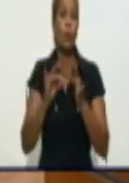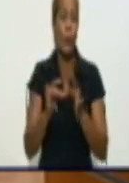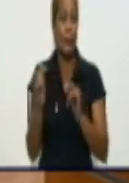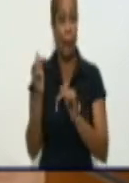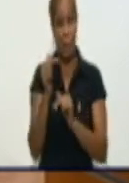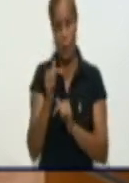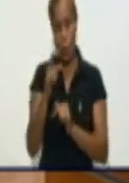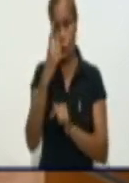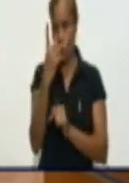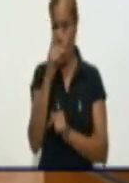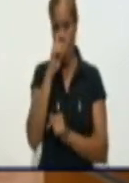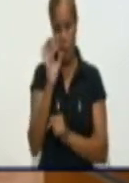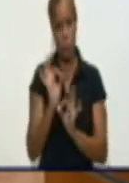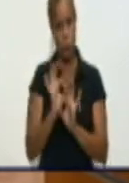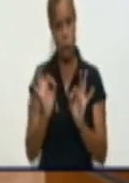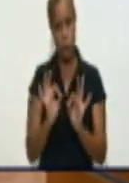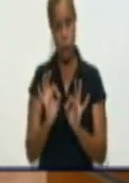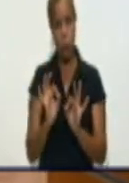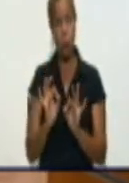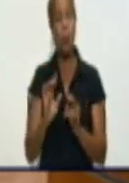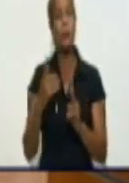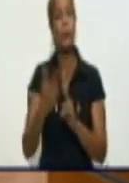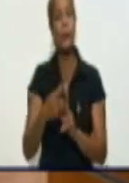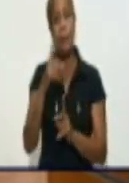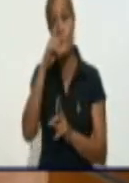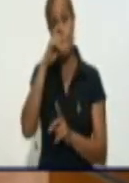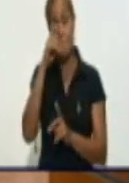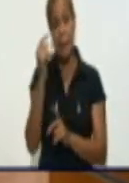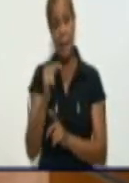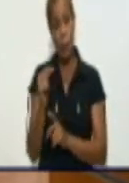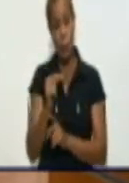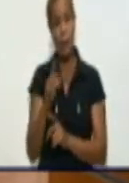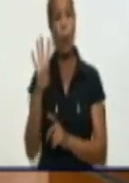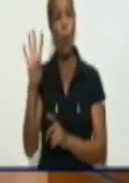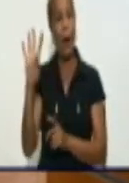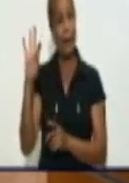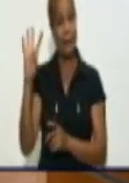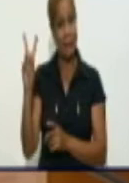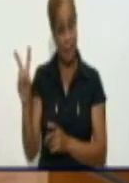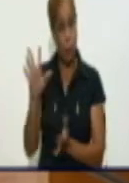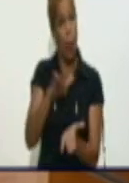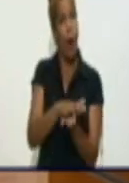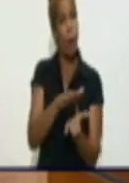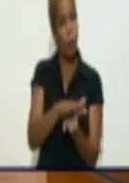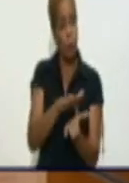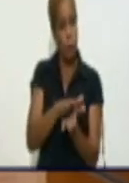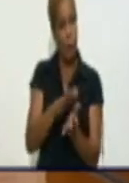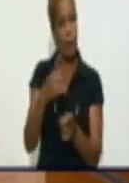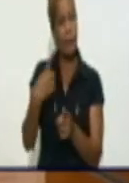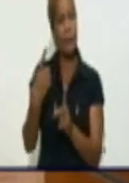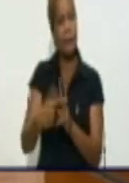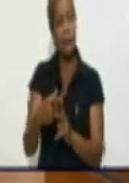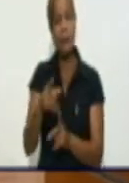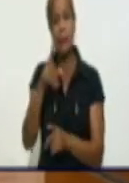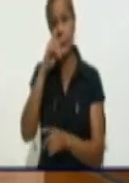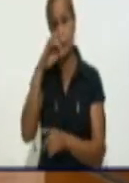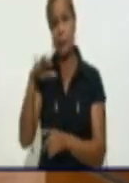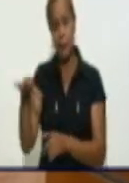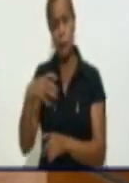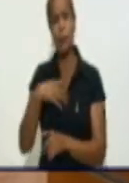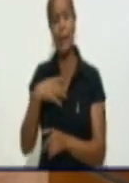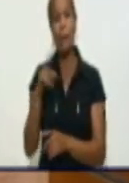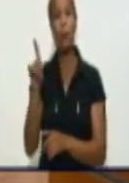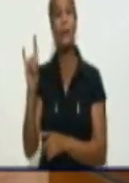un año. En los menores de un año acumulamos 42 y tenemos 3 activos. Y en el resto de las edades pediátricas tenemos 19 activos.